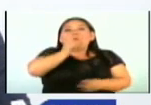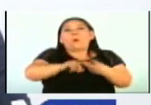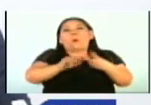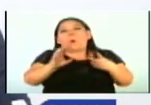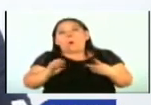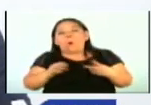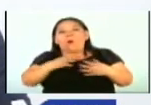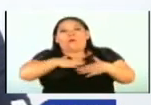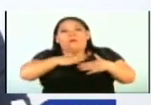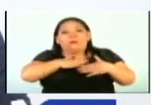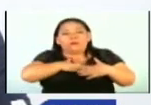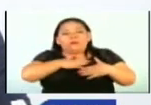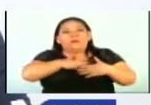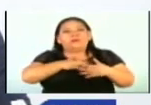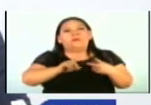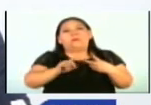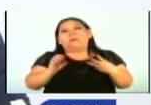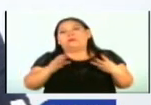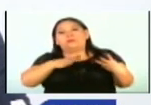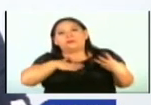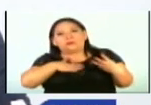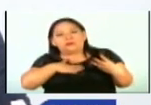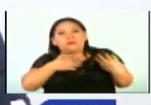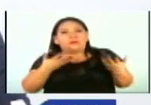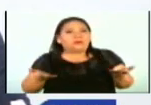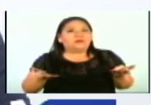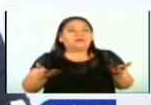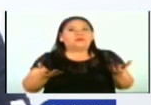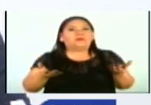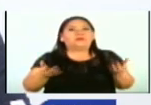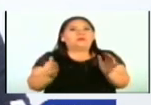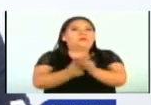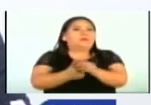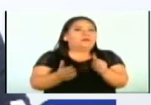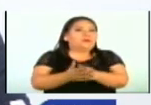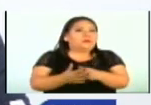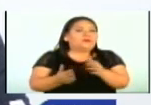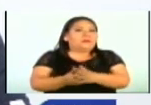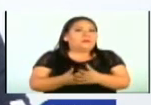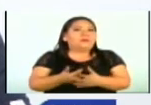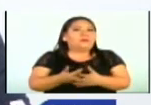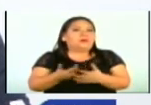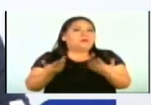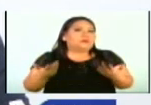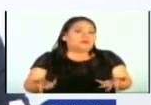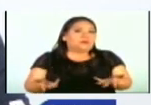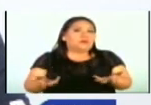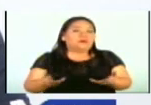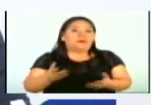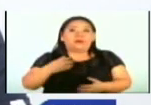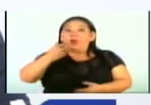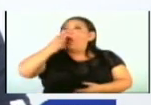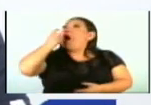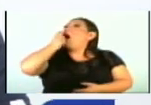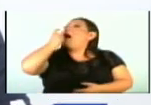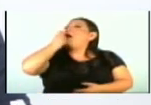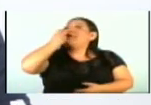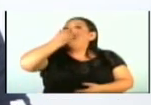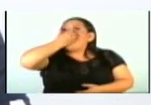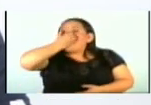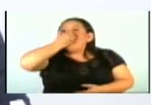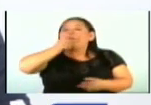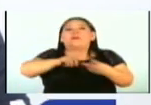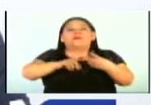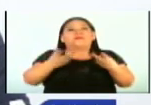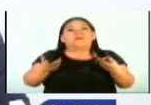EPOC, que de alguna manera tienen indicado el uso de algún tipo de inhalador, mantener